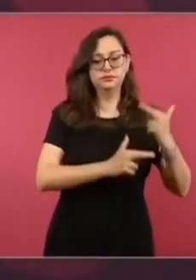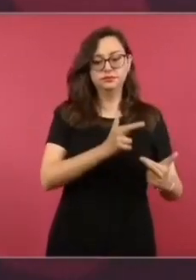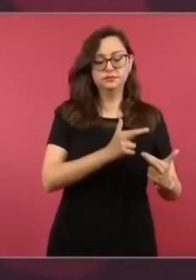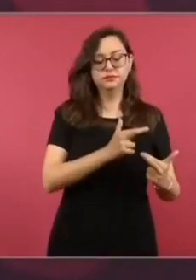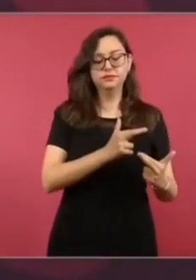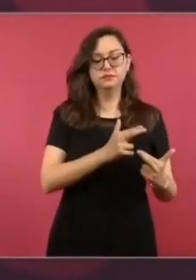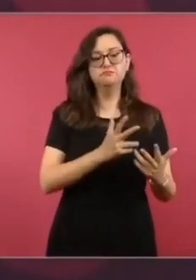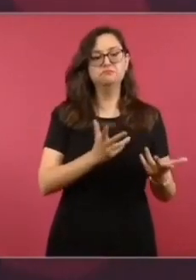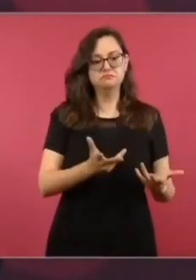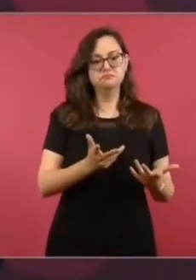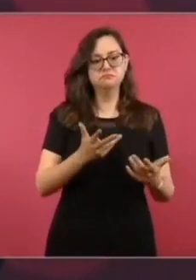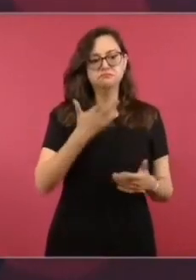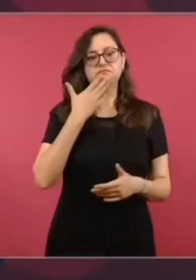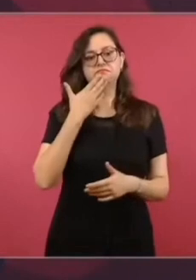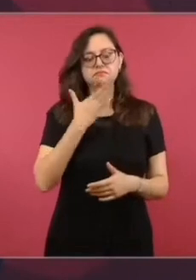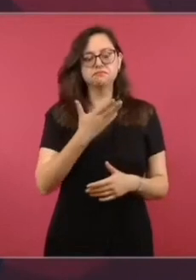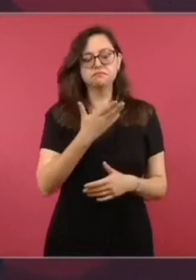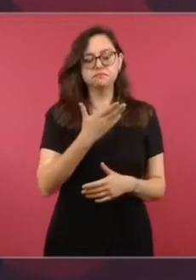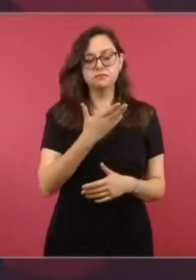Bien,